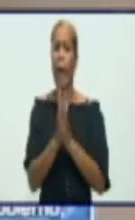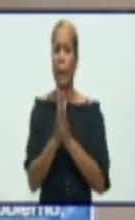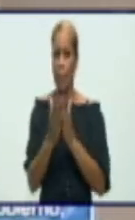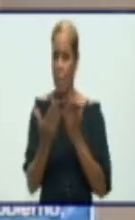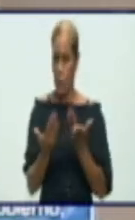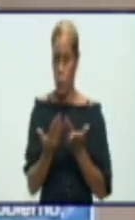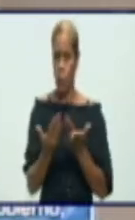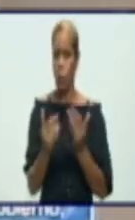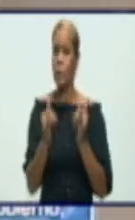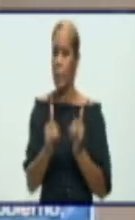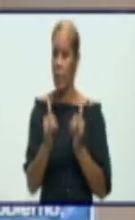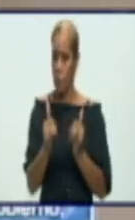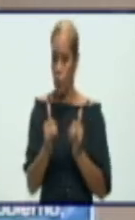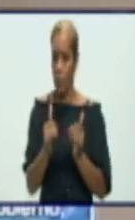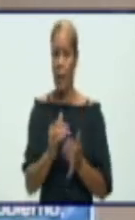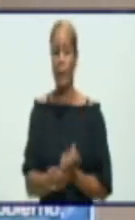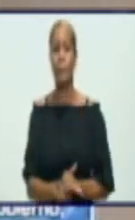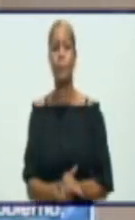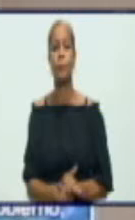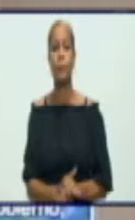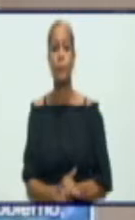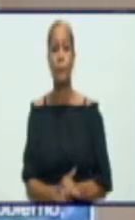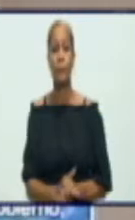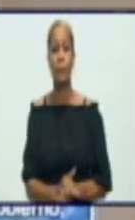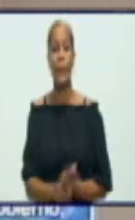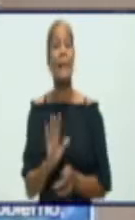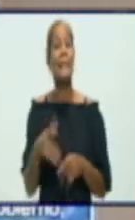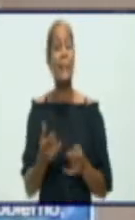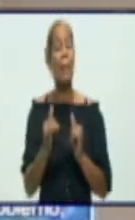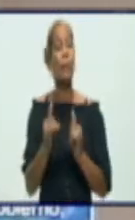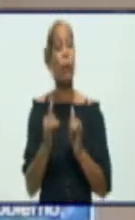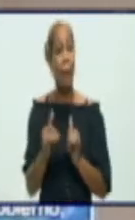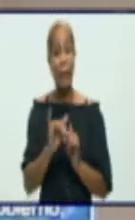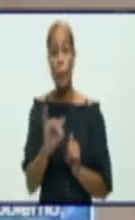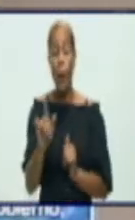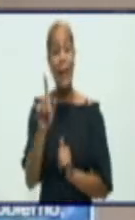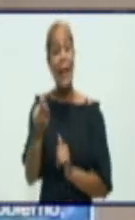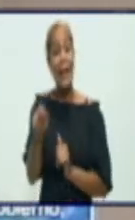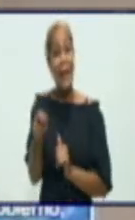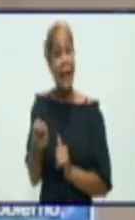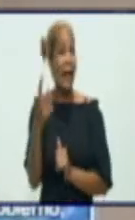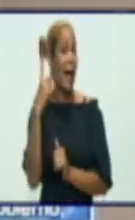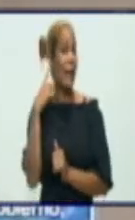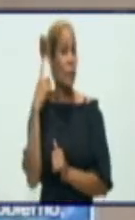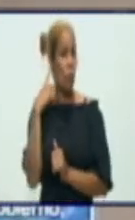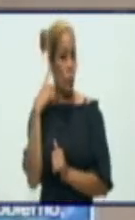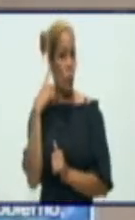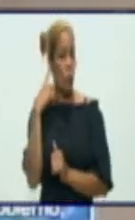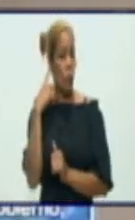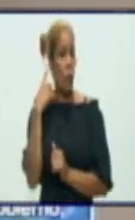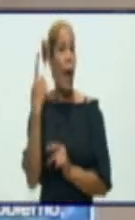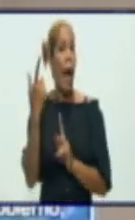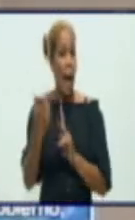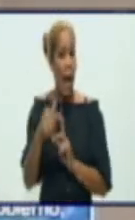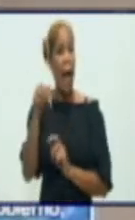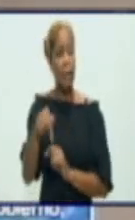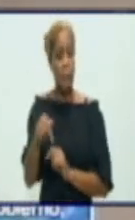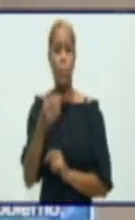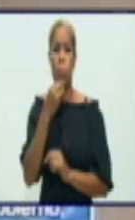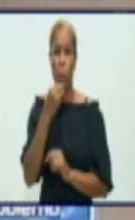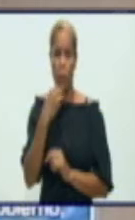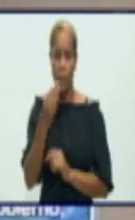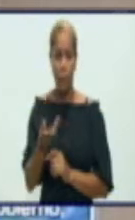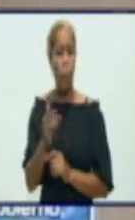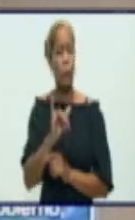en la radio, pudiera nosotros mismos decidir otro espacio más aquí, que vengan ya por